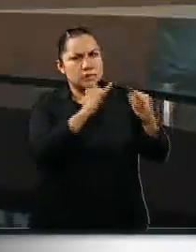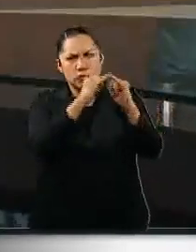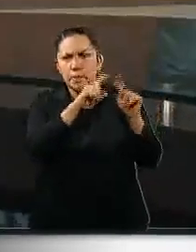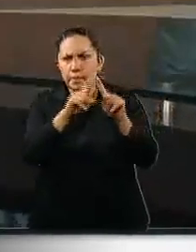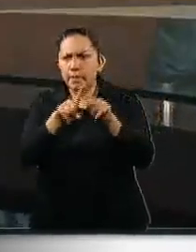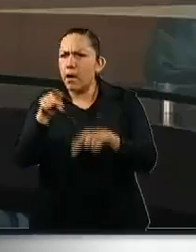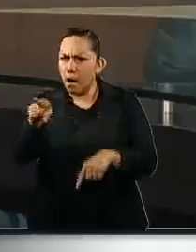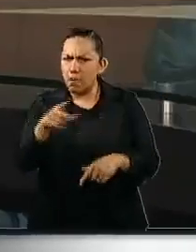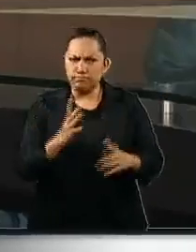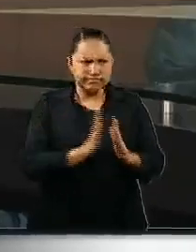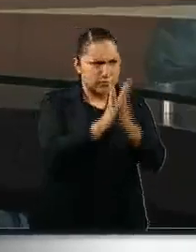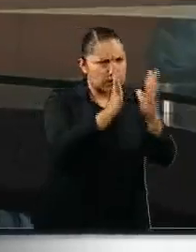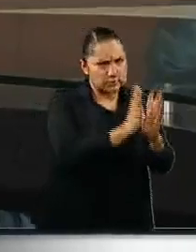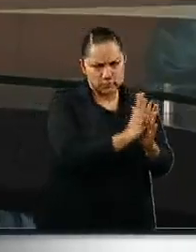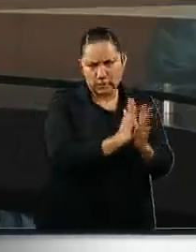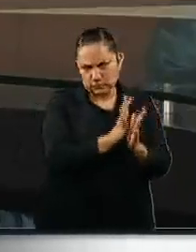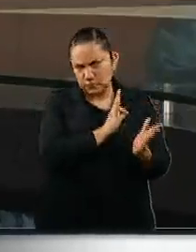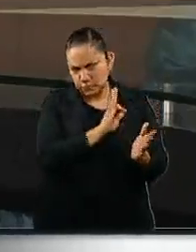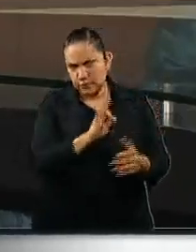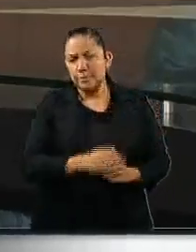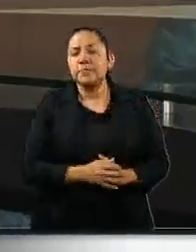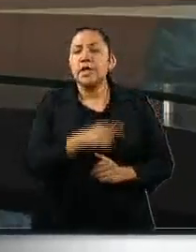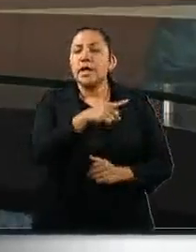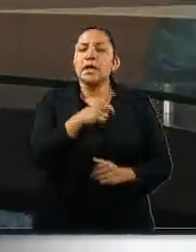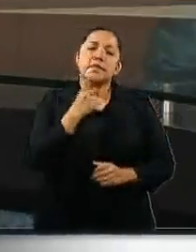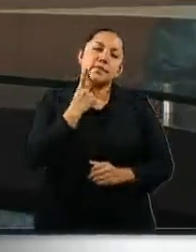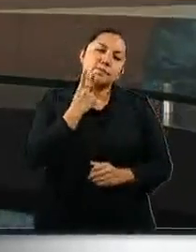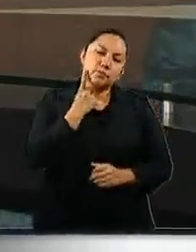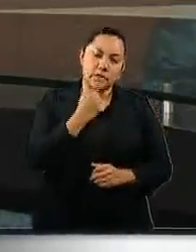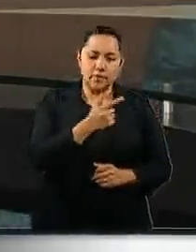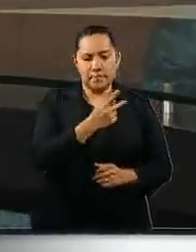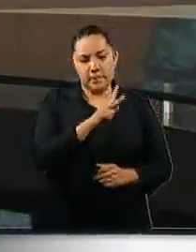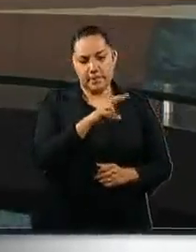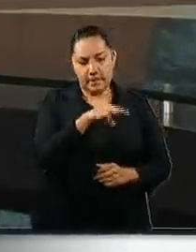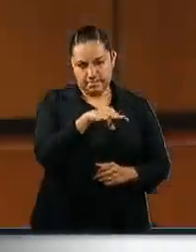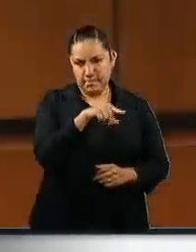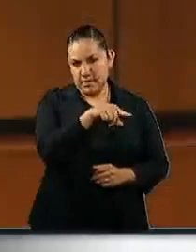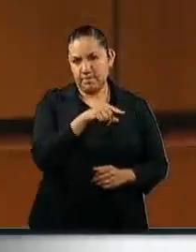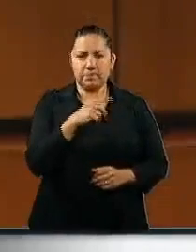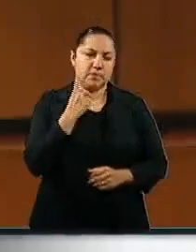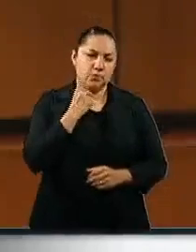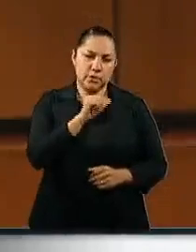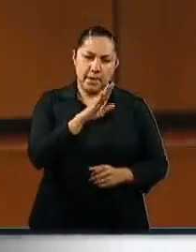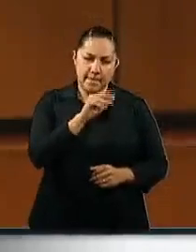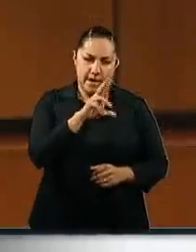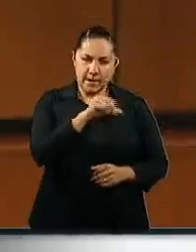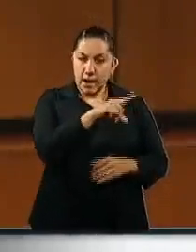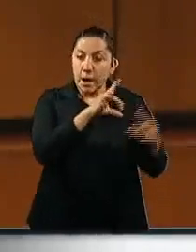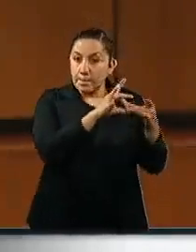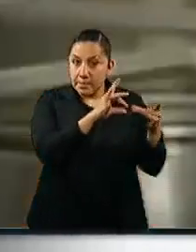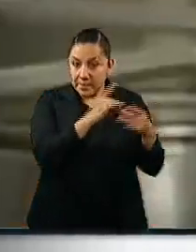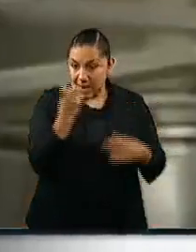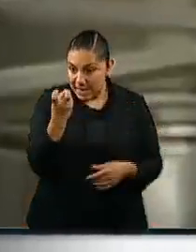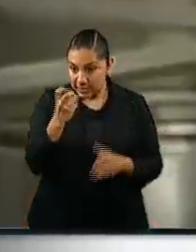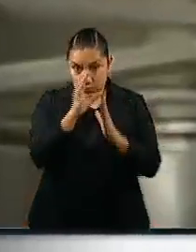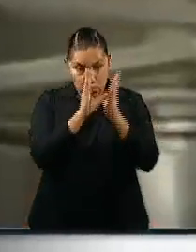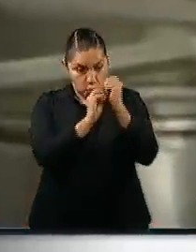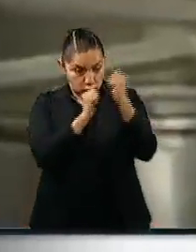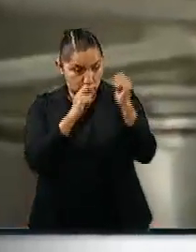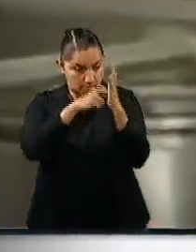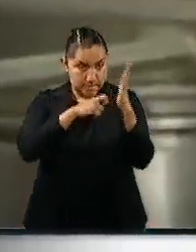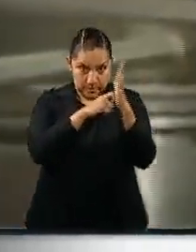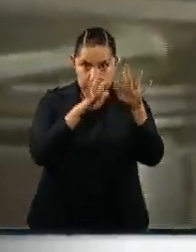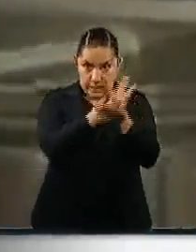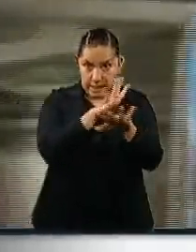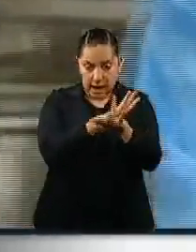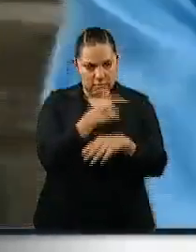El diputado del Partido Verde, Jorge Luis Llavén Abarca, afirmó que esta reforma constitucional reconoce la importancia de la participación de los jóvenes